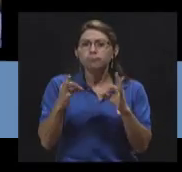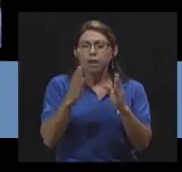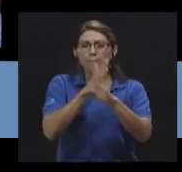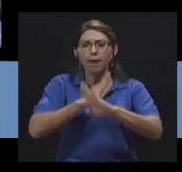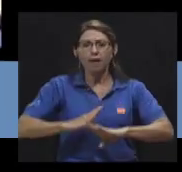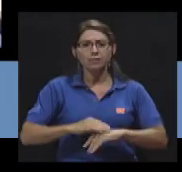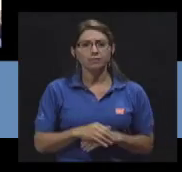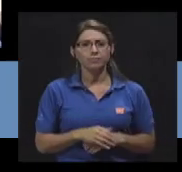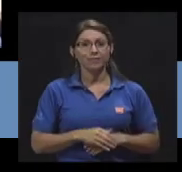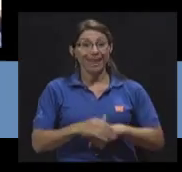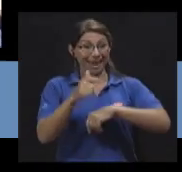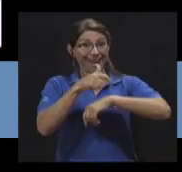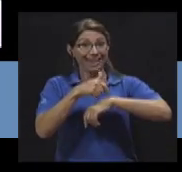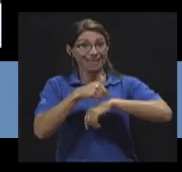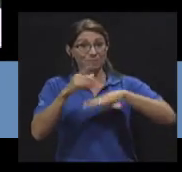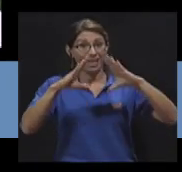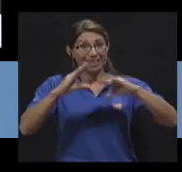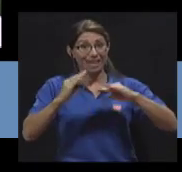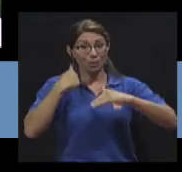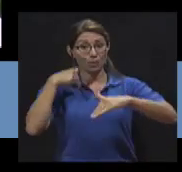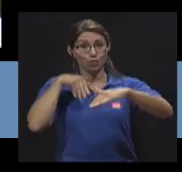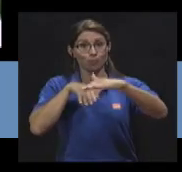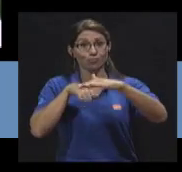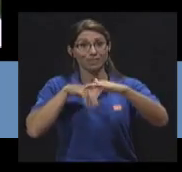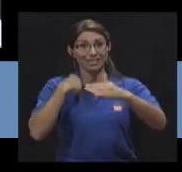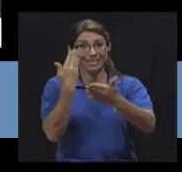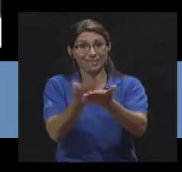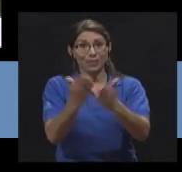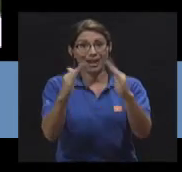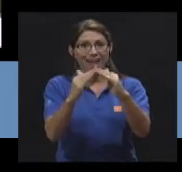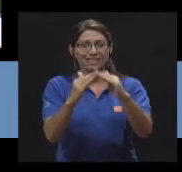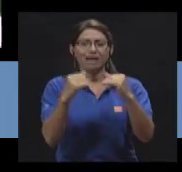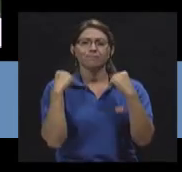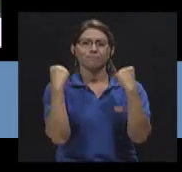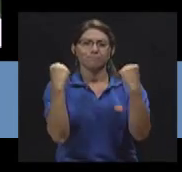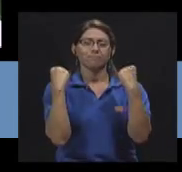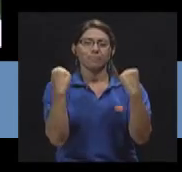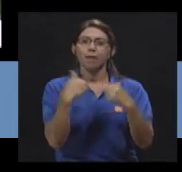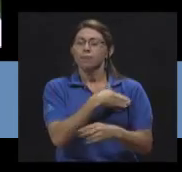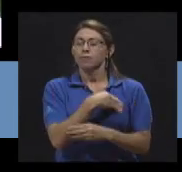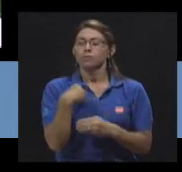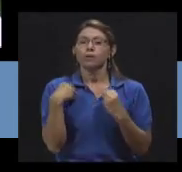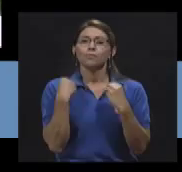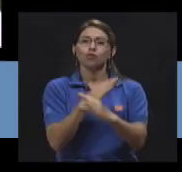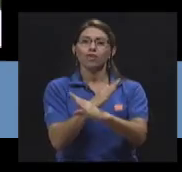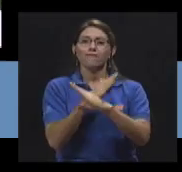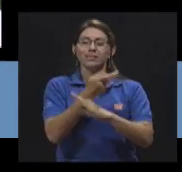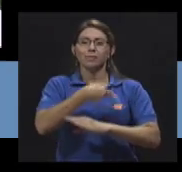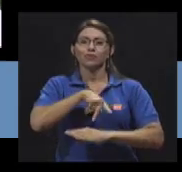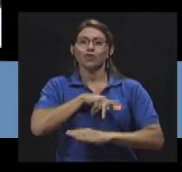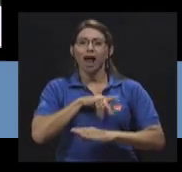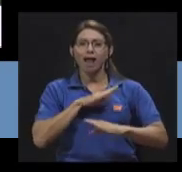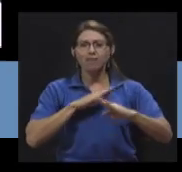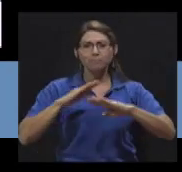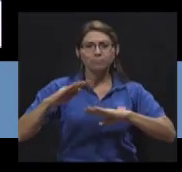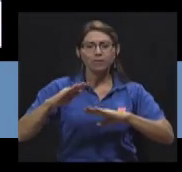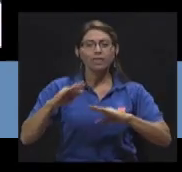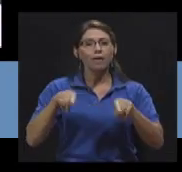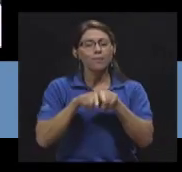vivir en paz. En la tarde cuando ingreso a la casa es ejercicios, yo me gusta practicar mucho defensa personal,